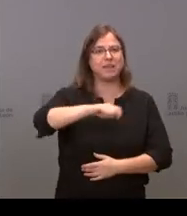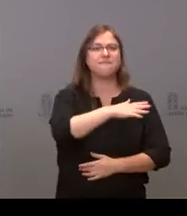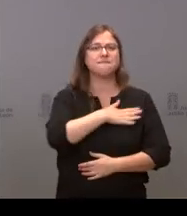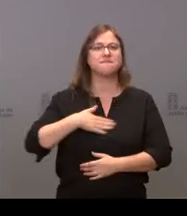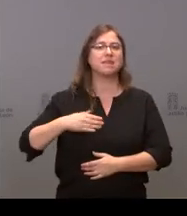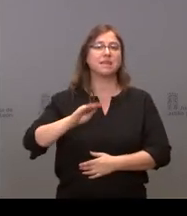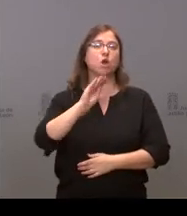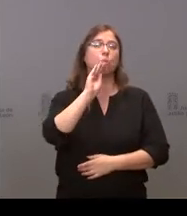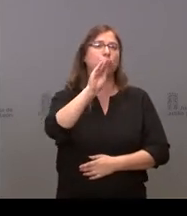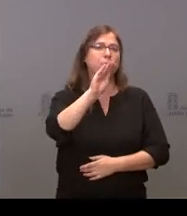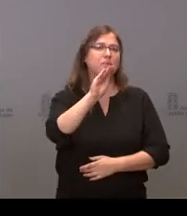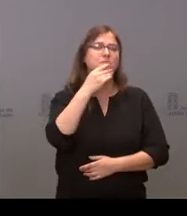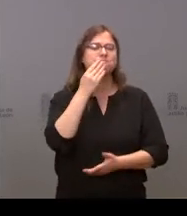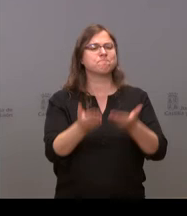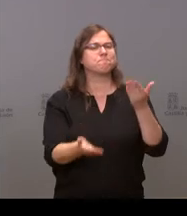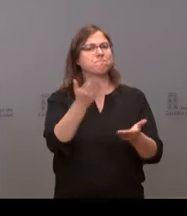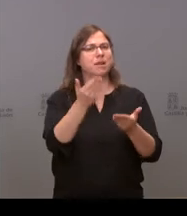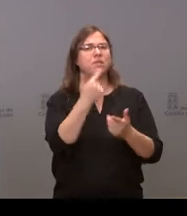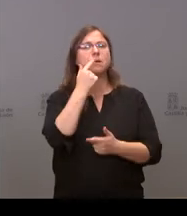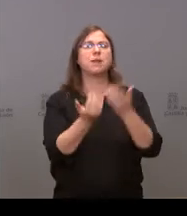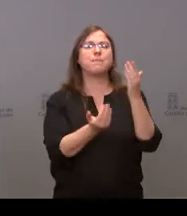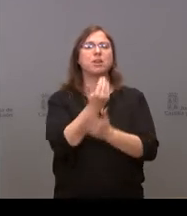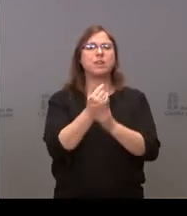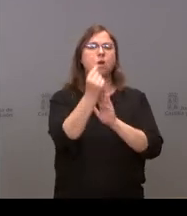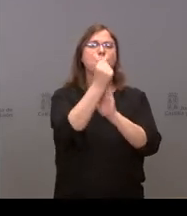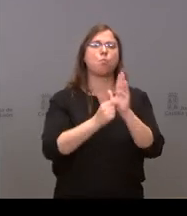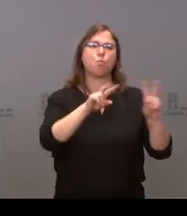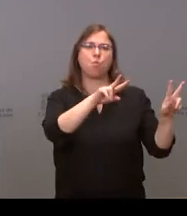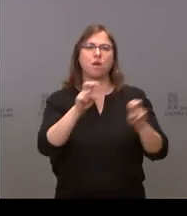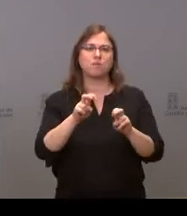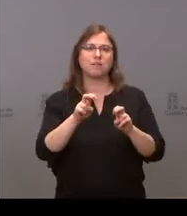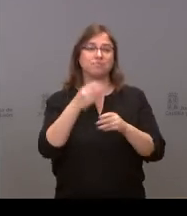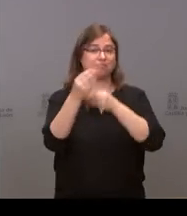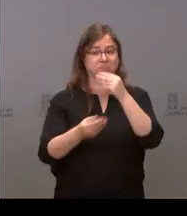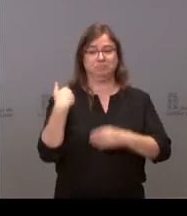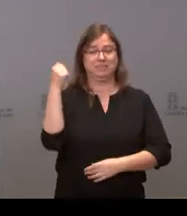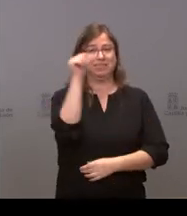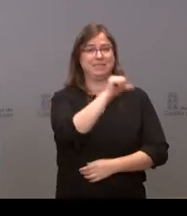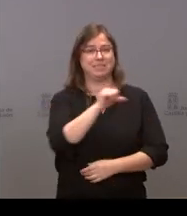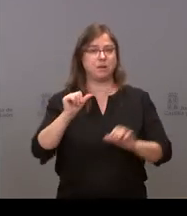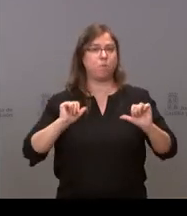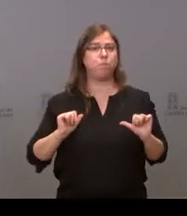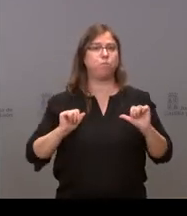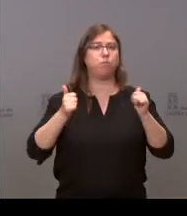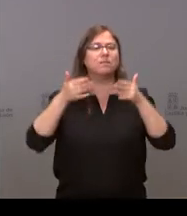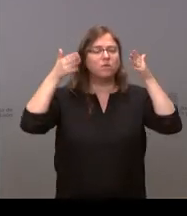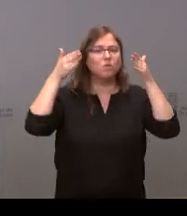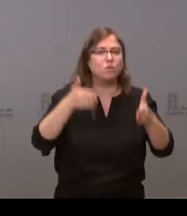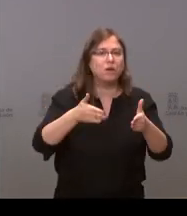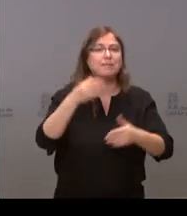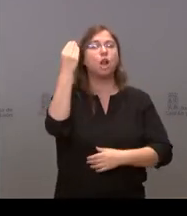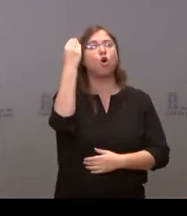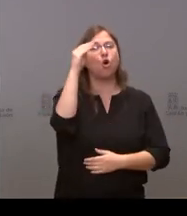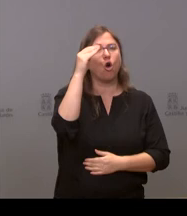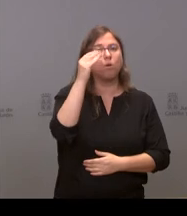pedirle una valoración de los primeros días de las nuevas medidas que se diseñaron estas semanas y se pusieron en marcha, enfocadas sobre todo en los jóvenes,